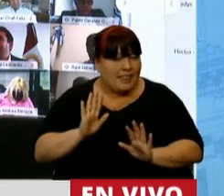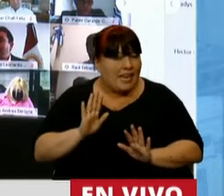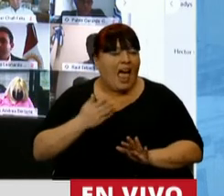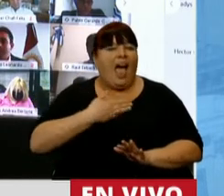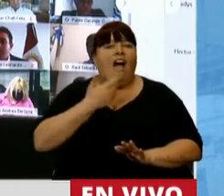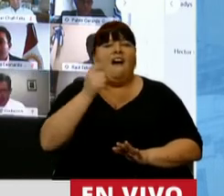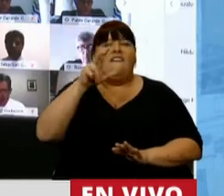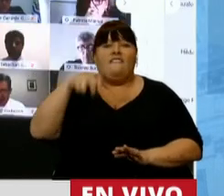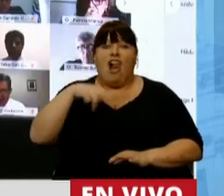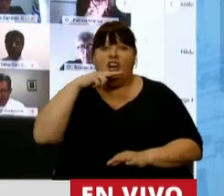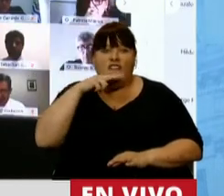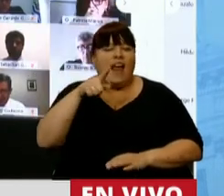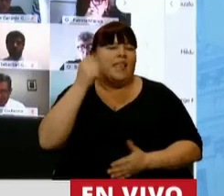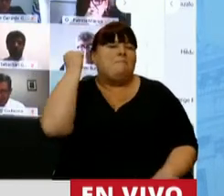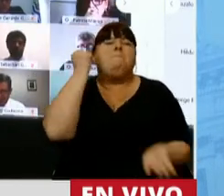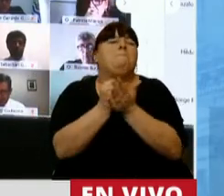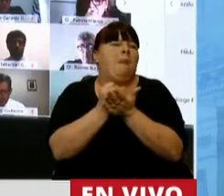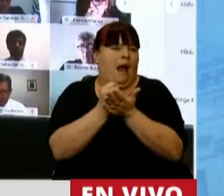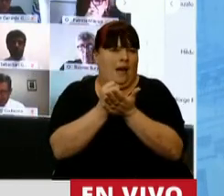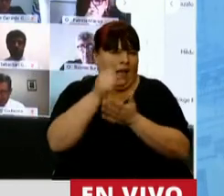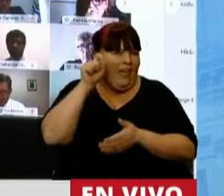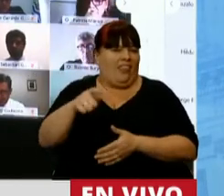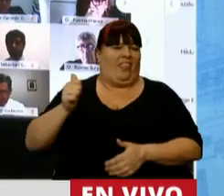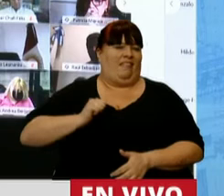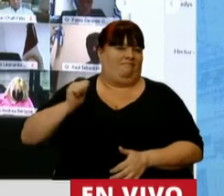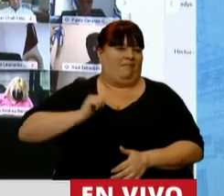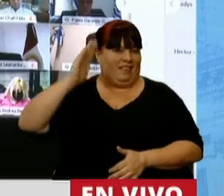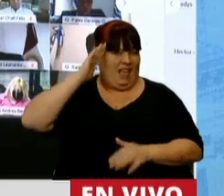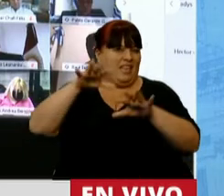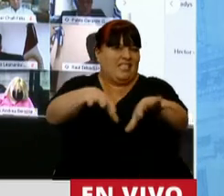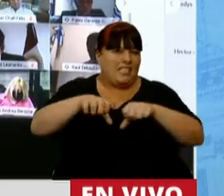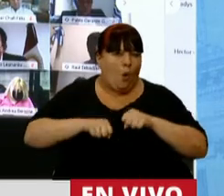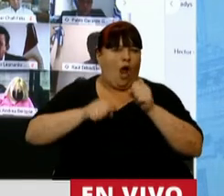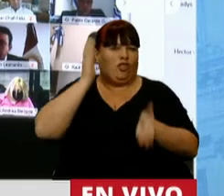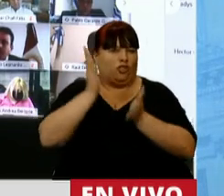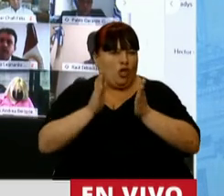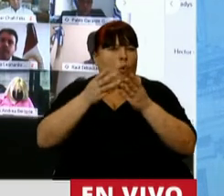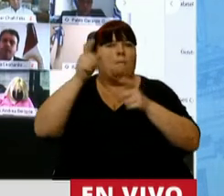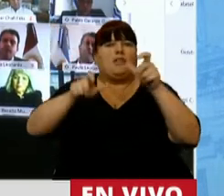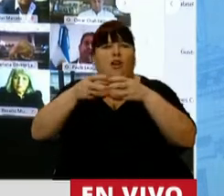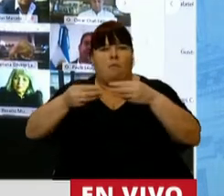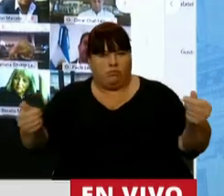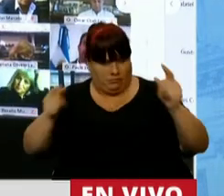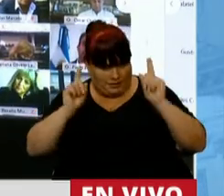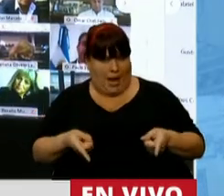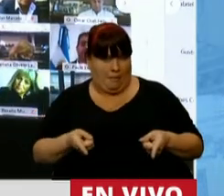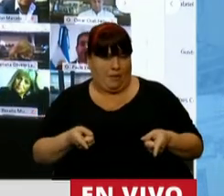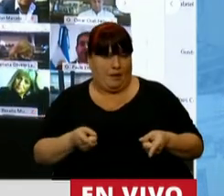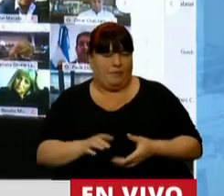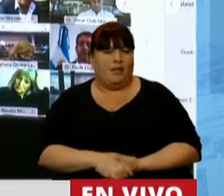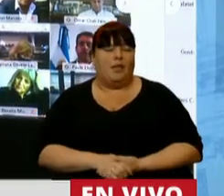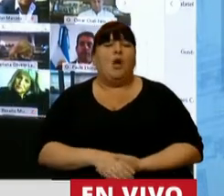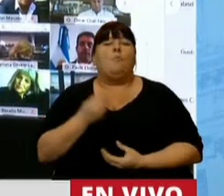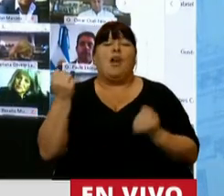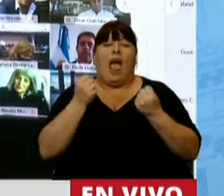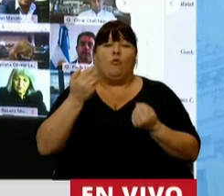el falconverde es el símbolo de la dictadura y del secuestro y de la desaparición de personas. Porque